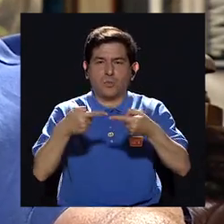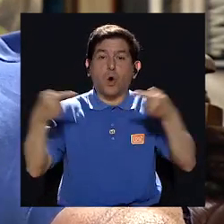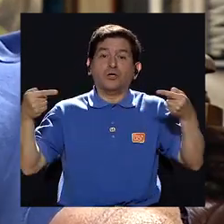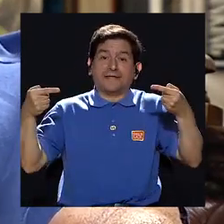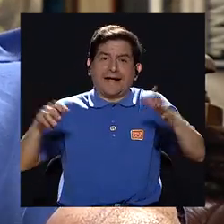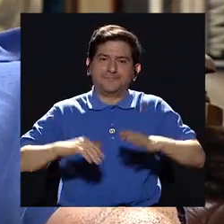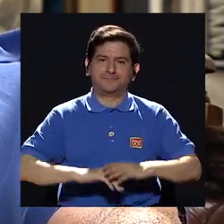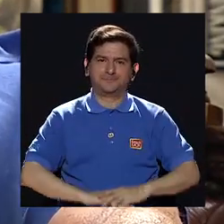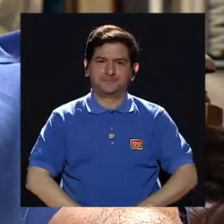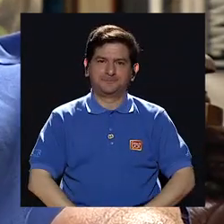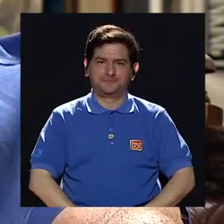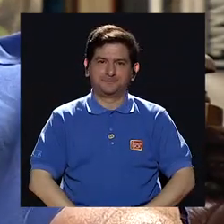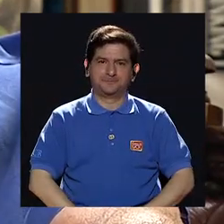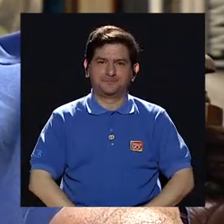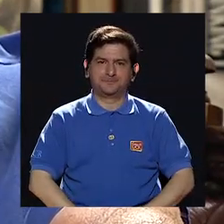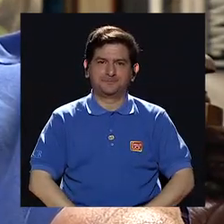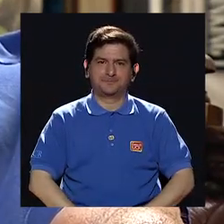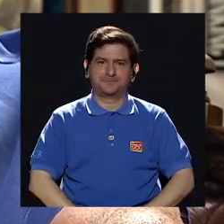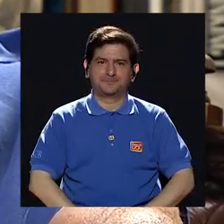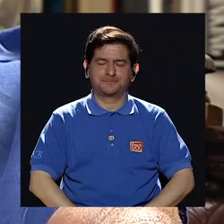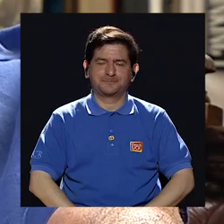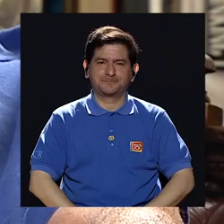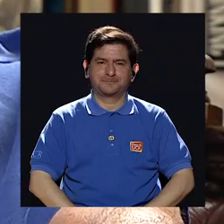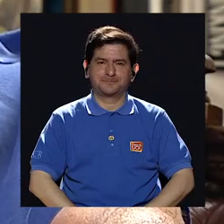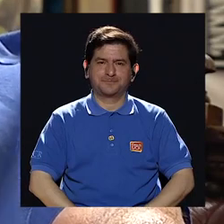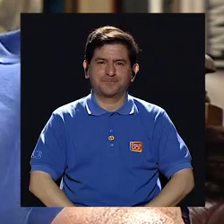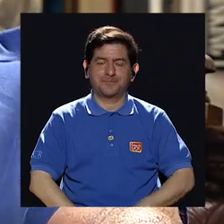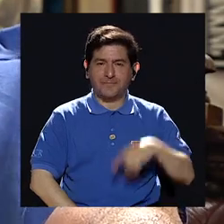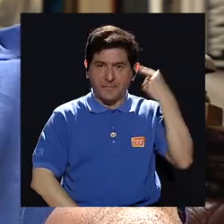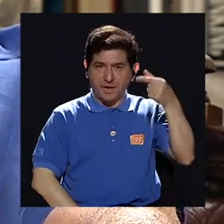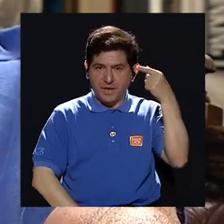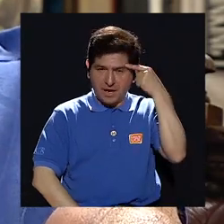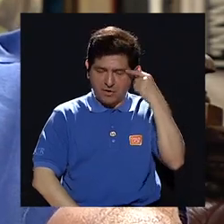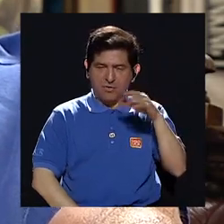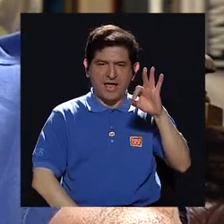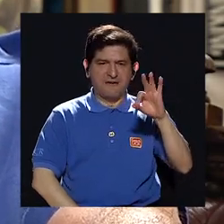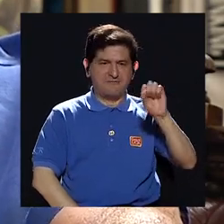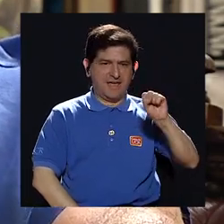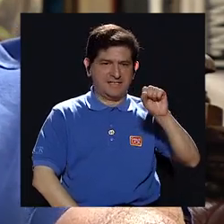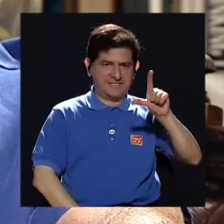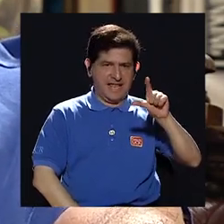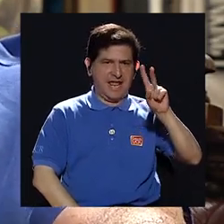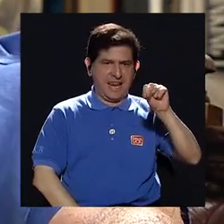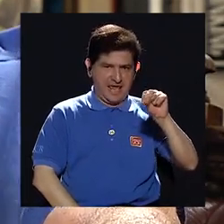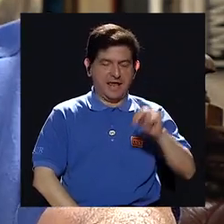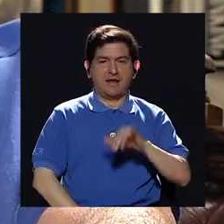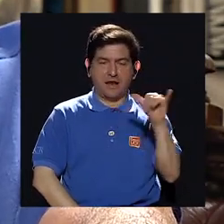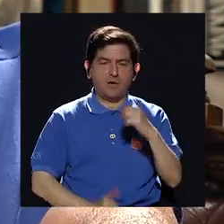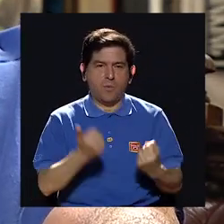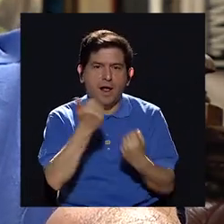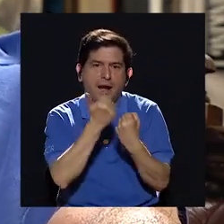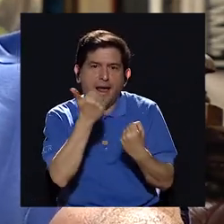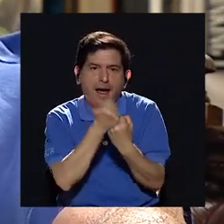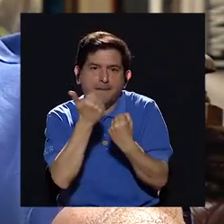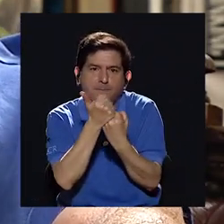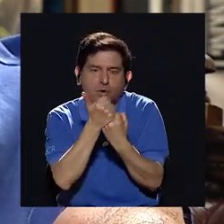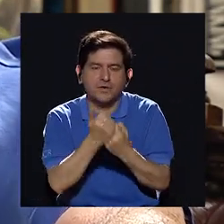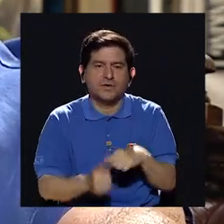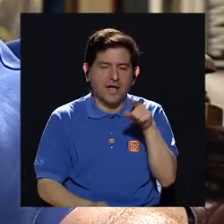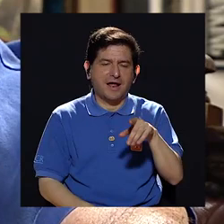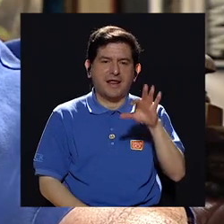y el gobierno sandinista también estaba apoyando